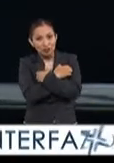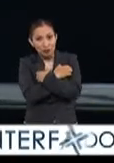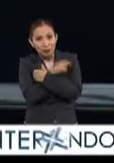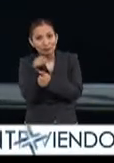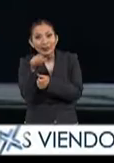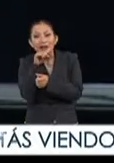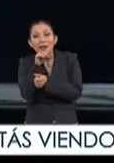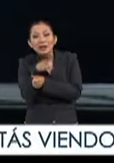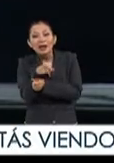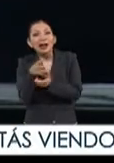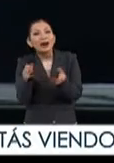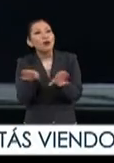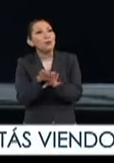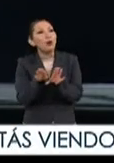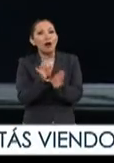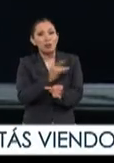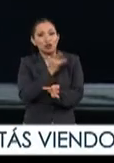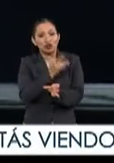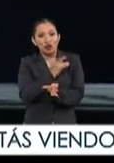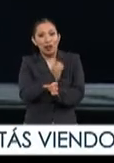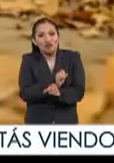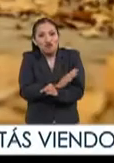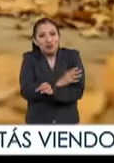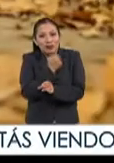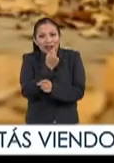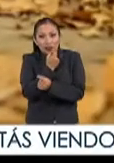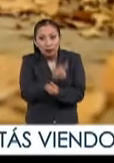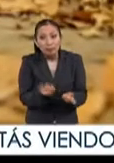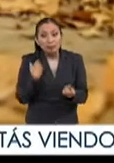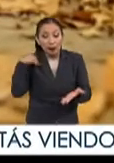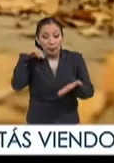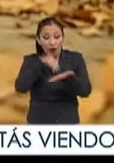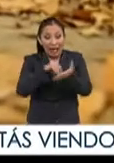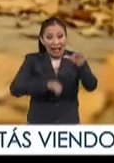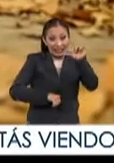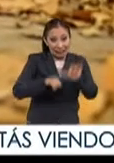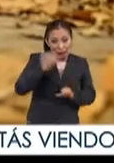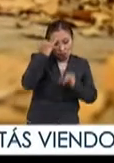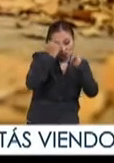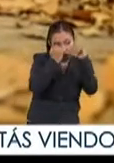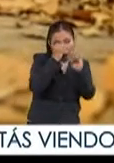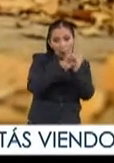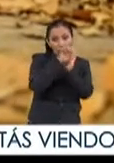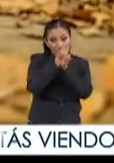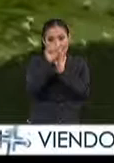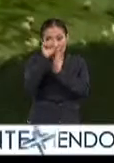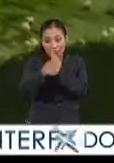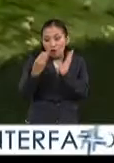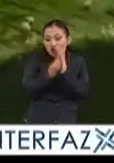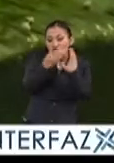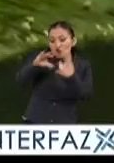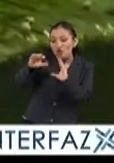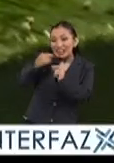sino en la parte ya emocional del niño incorporar actividades creativas como parte de la formación de los niños y